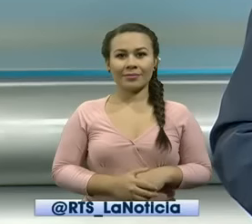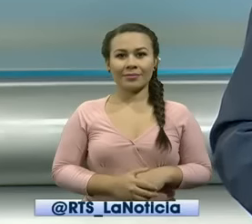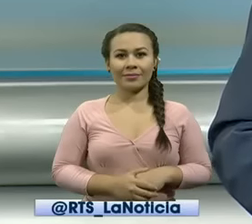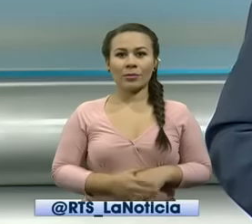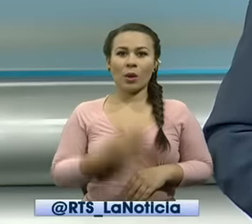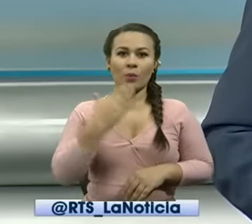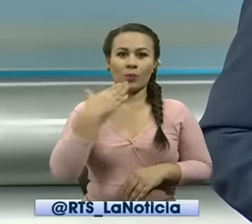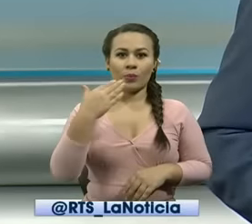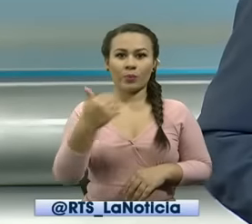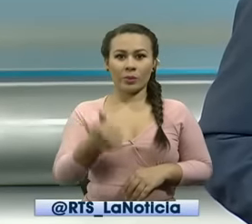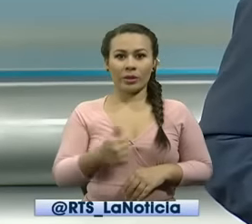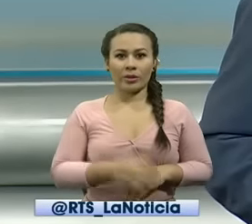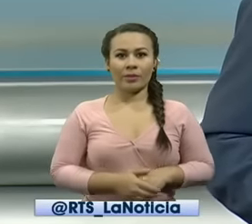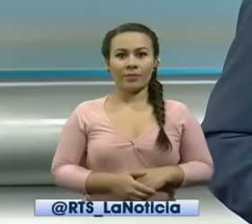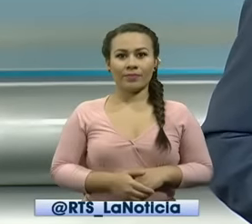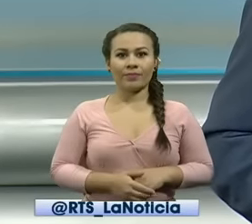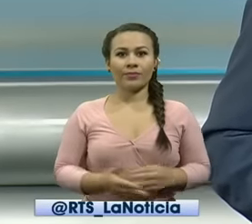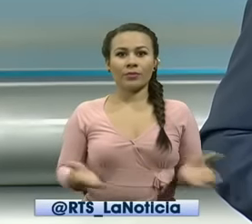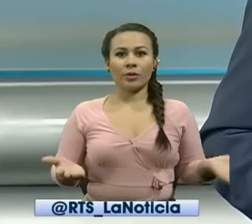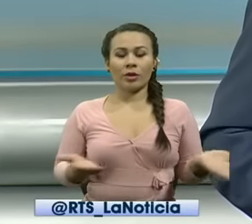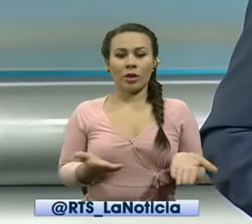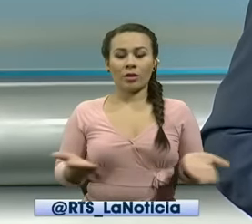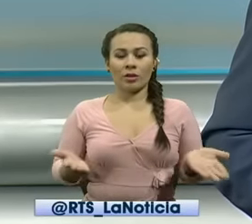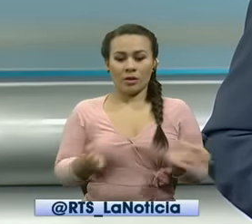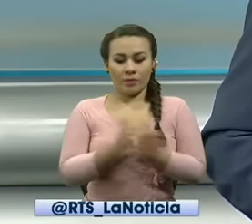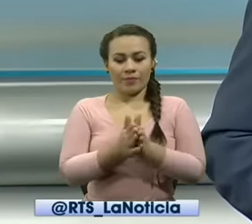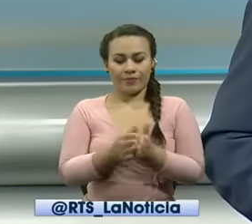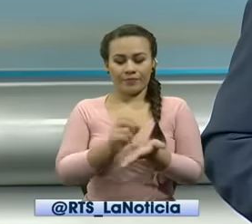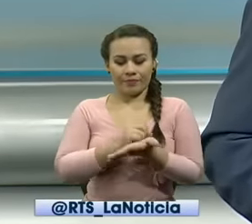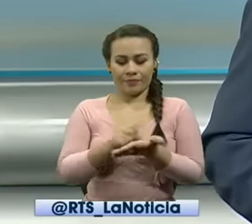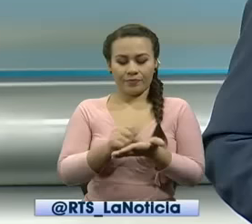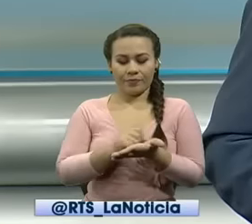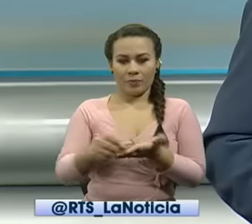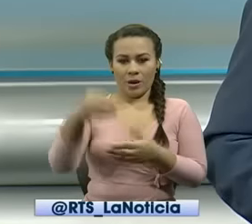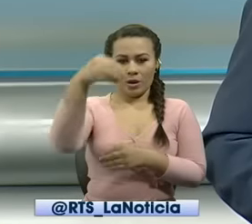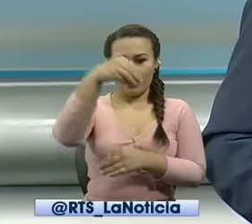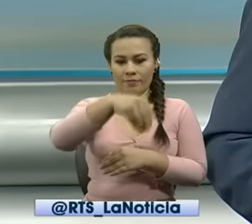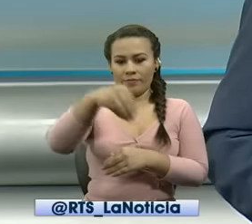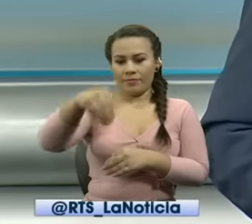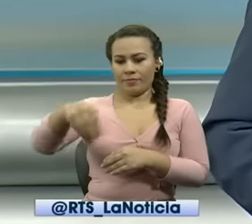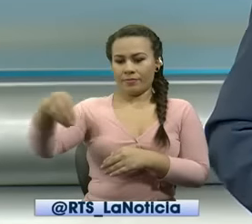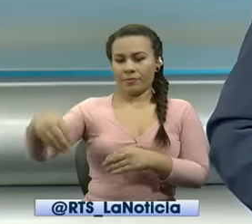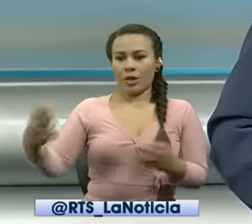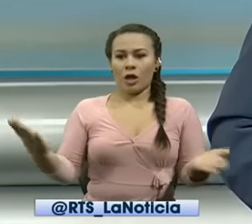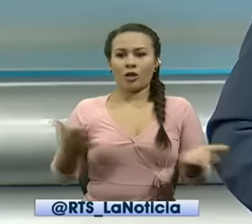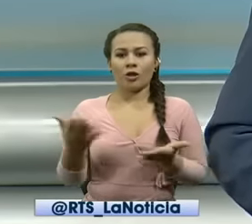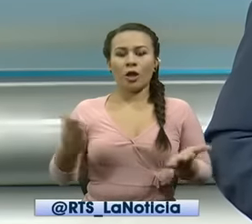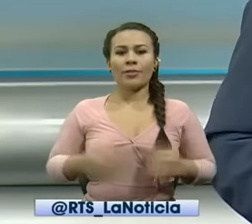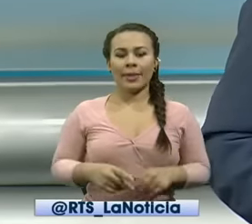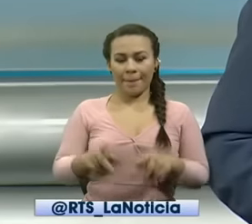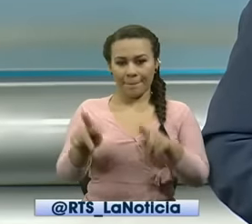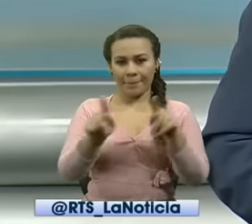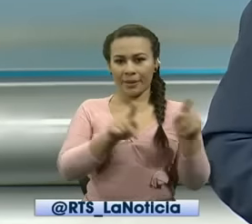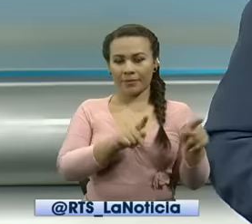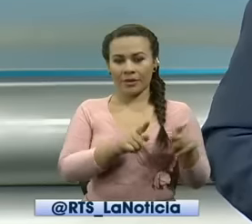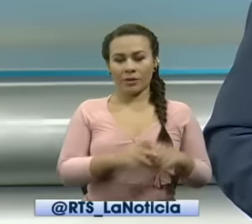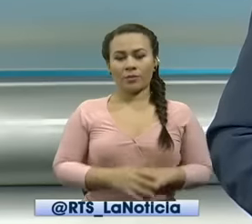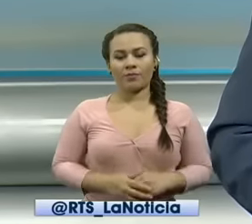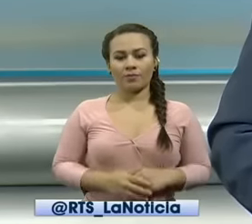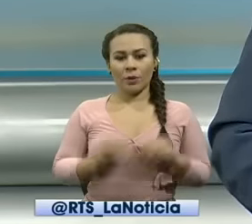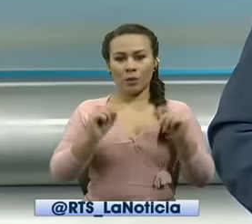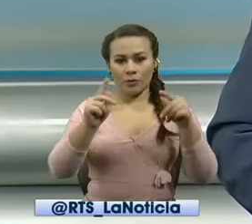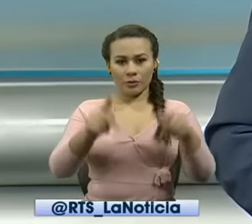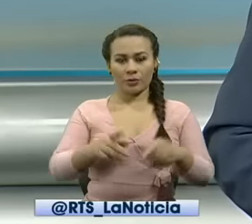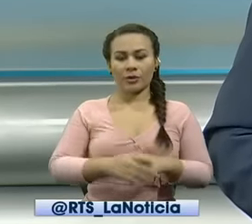bueno los buzones van a dejar lógicamente o van a permitir o van a dar paso a la